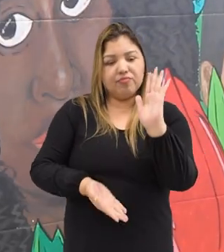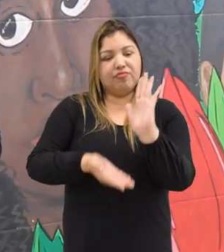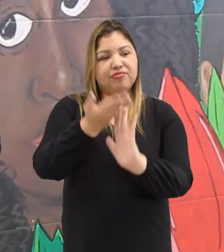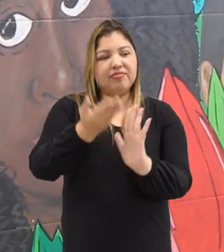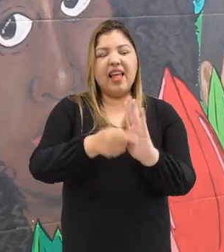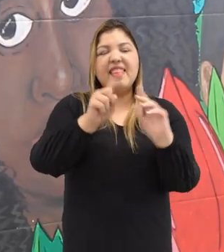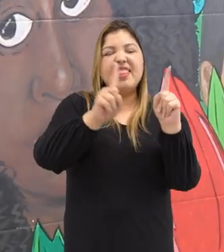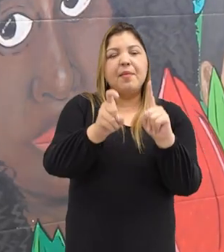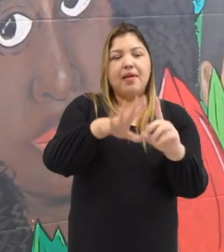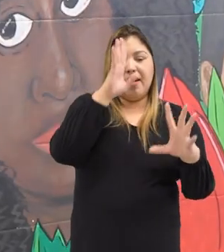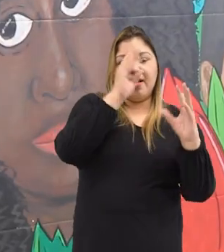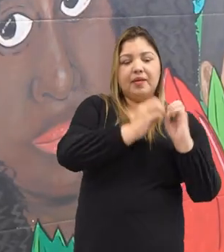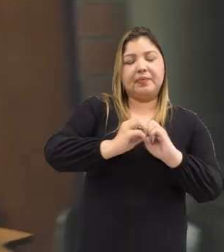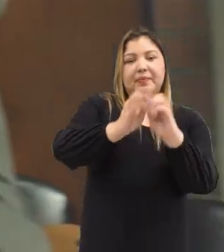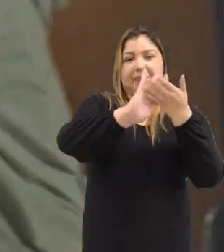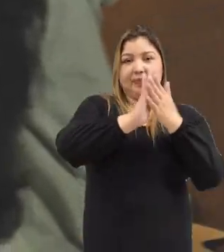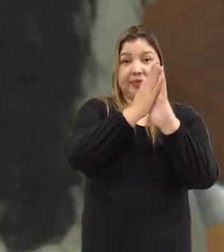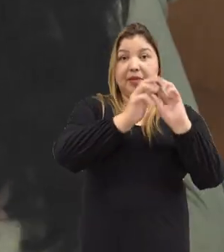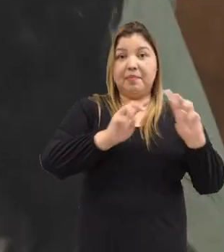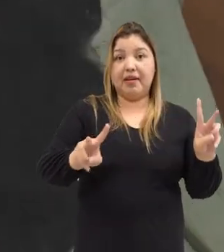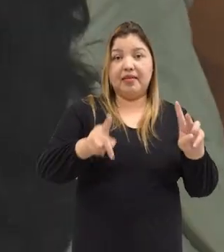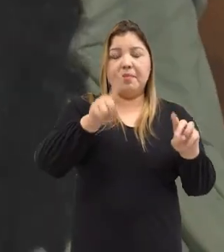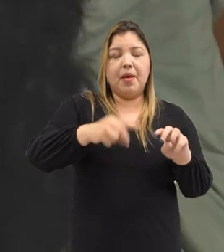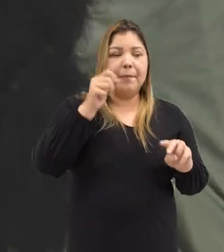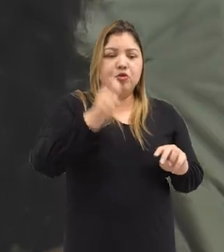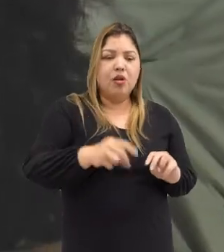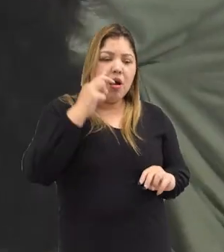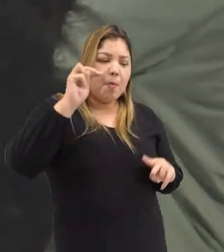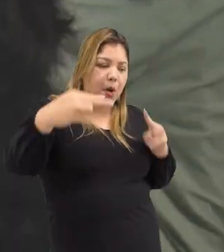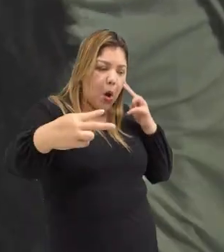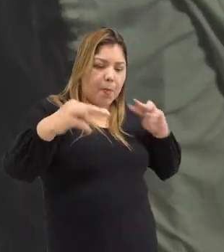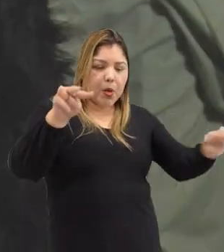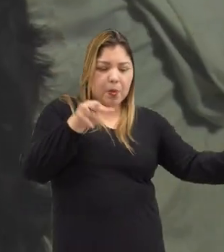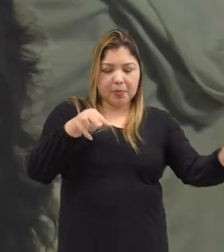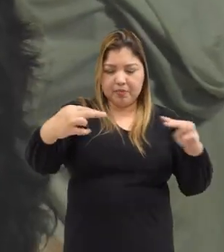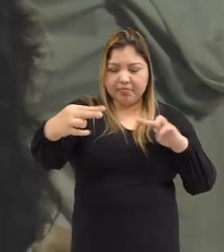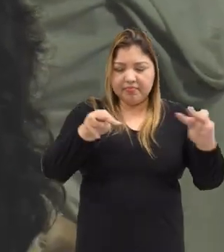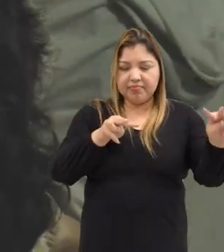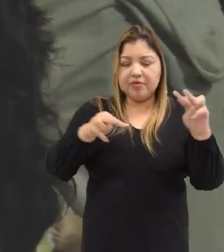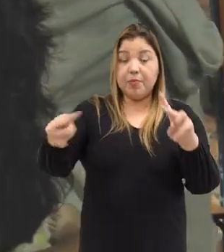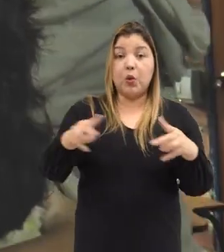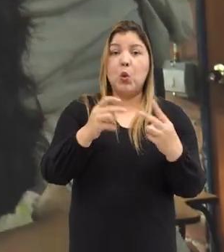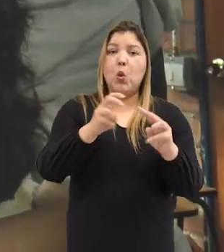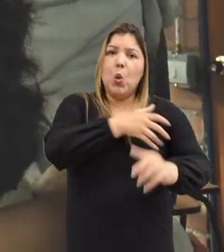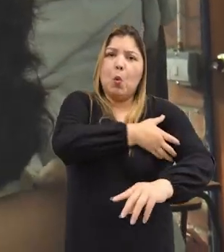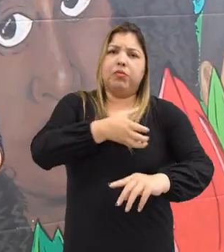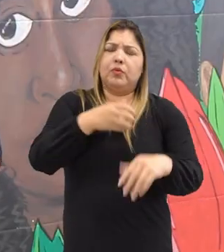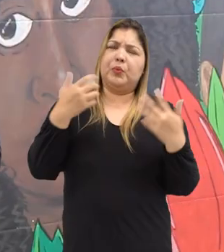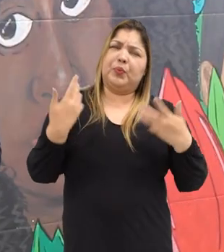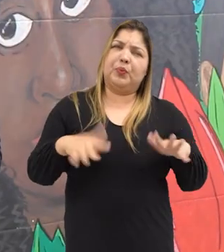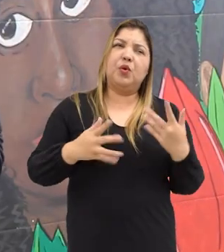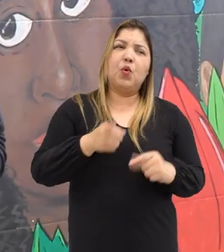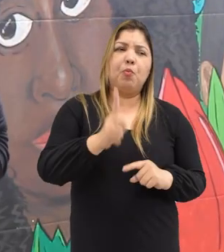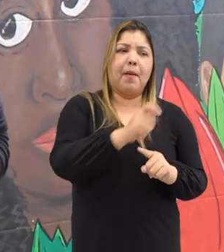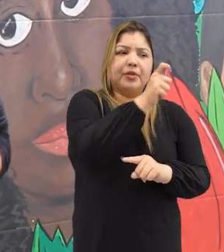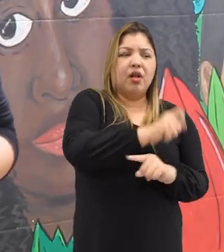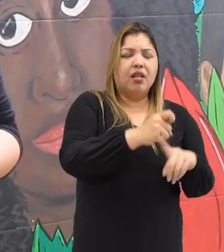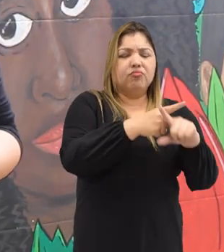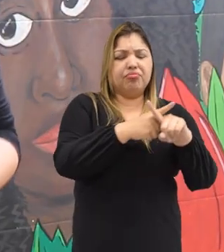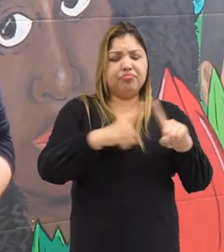del Acuerdo Final de Paz y con unas miradas muy distintas. Ha sido poderoso porque desde las diferencias